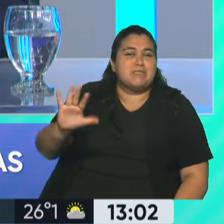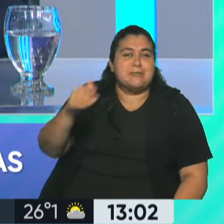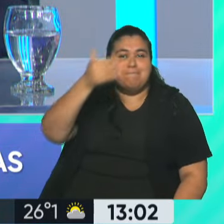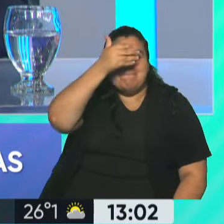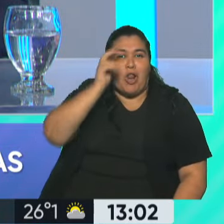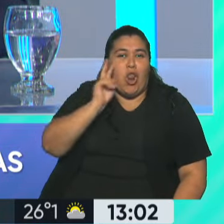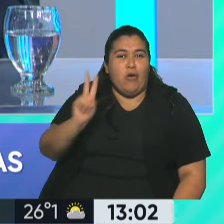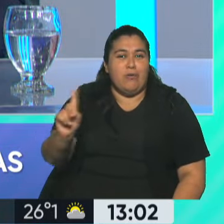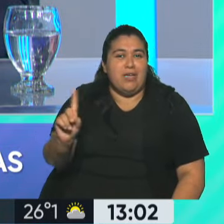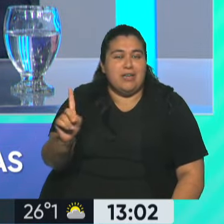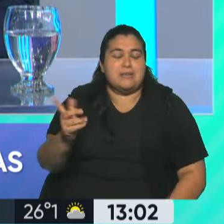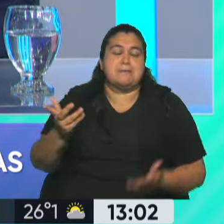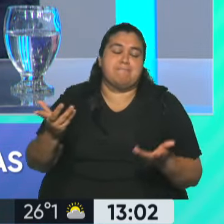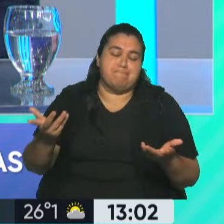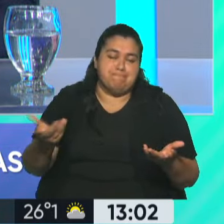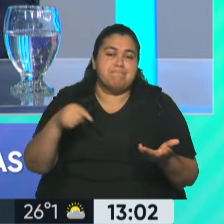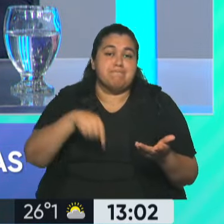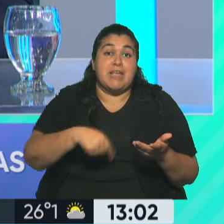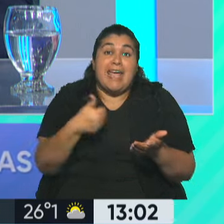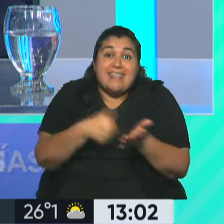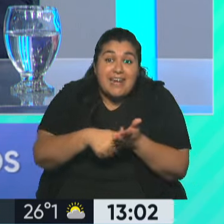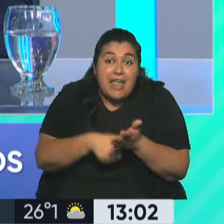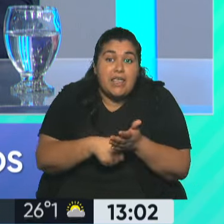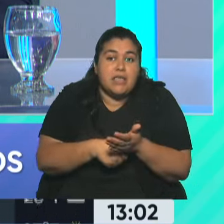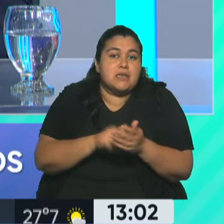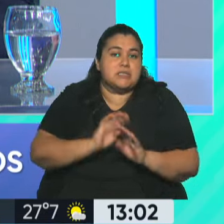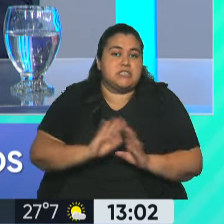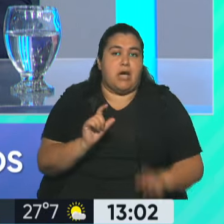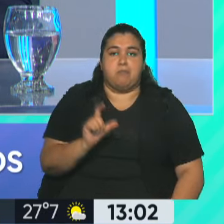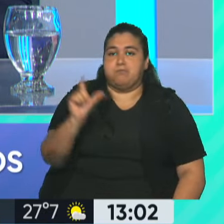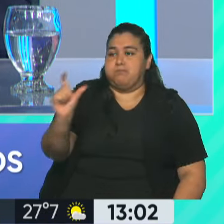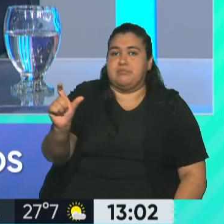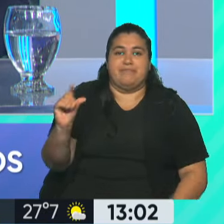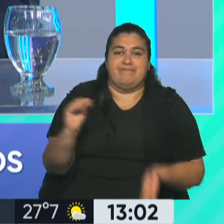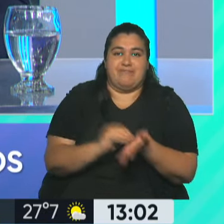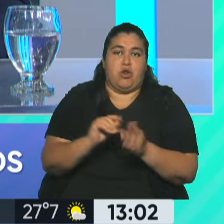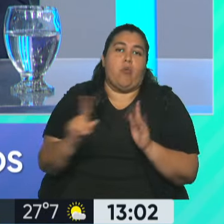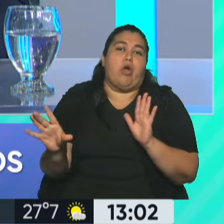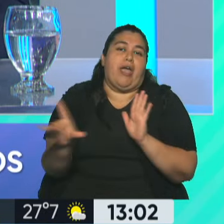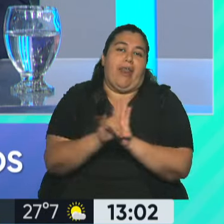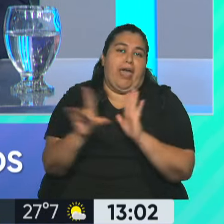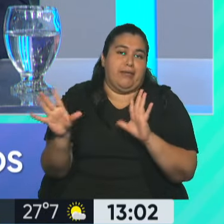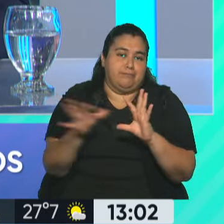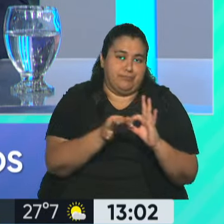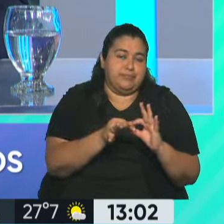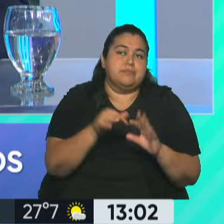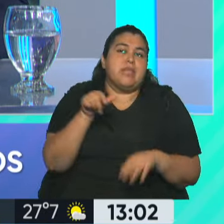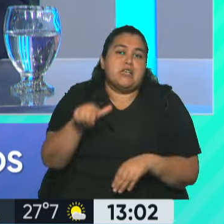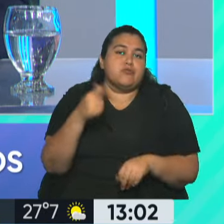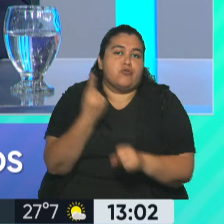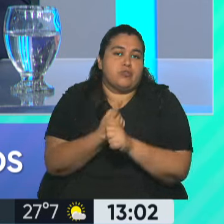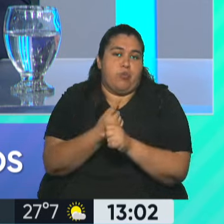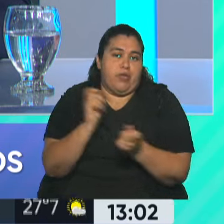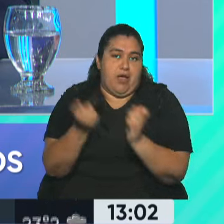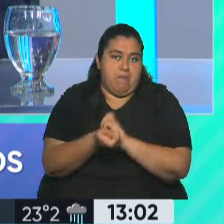Y, obviamente, el DNI, en este caso el DNI no es parte de la normativa, porque depende de una ley. Entonces, no se pudo regular eso.